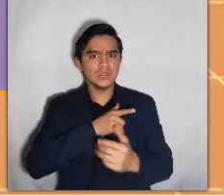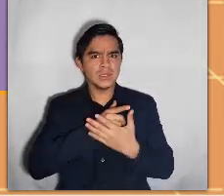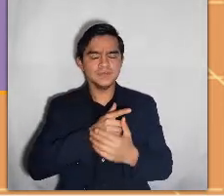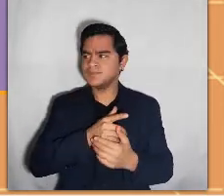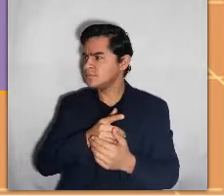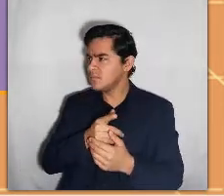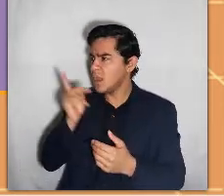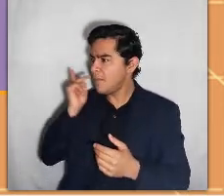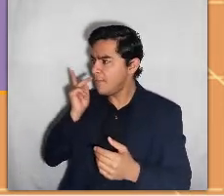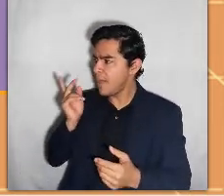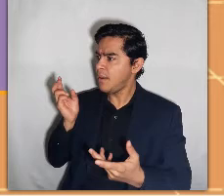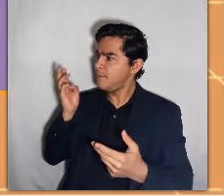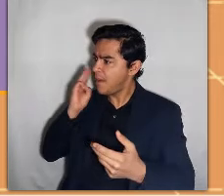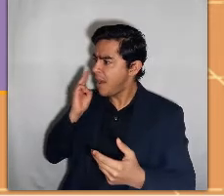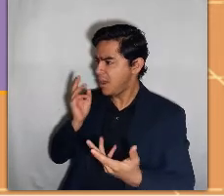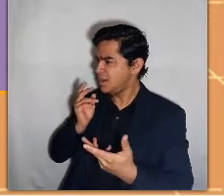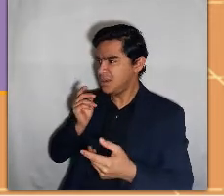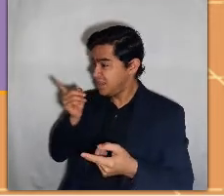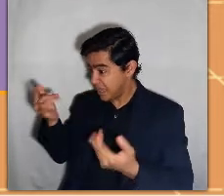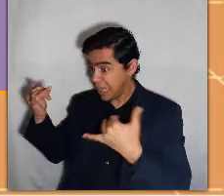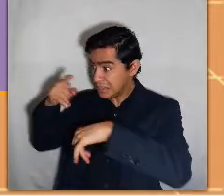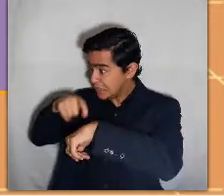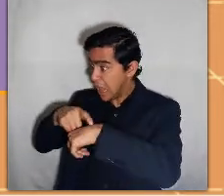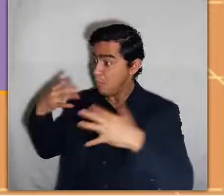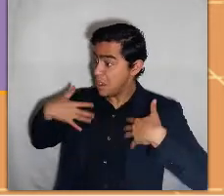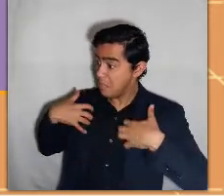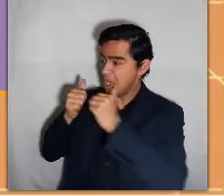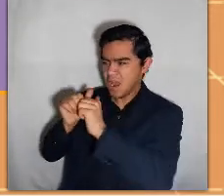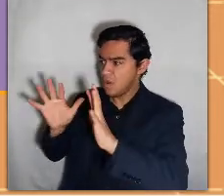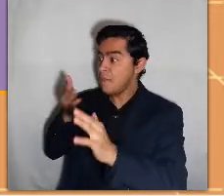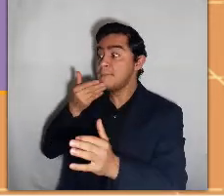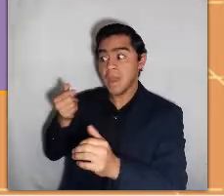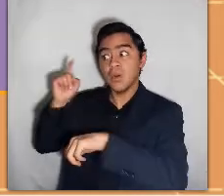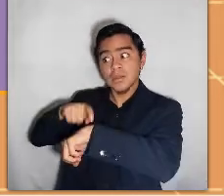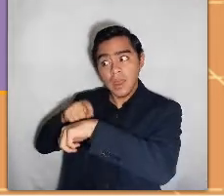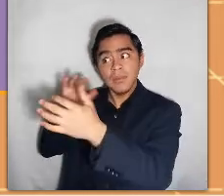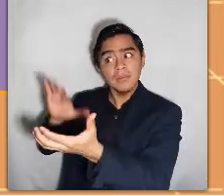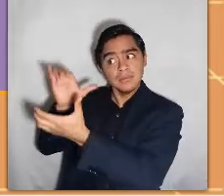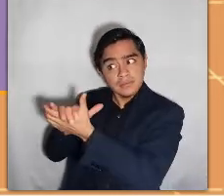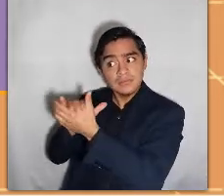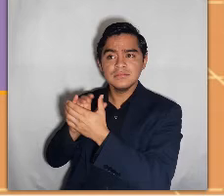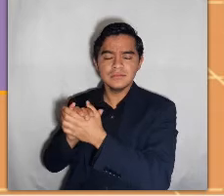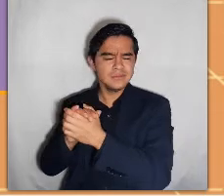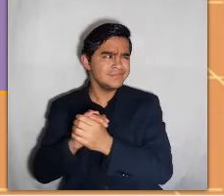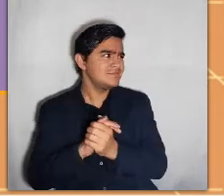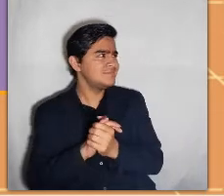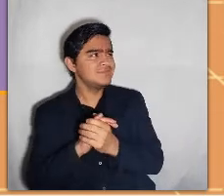Carlota, déjate ya de tanto animalito y búscate un maridito, le decían el rey y la reina una vez.